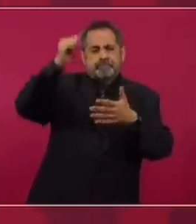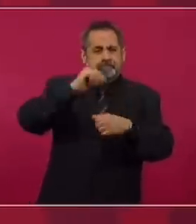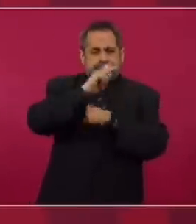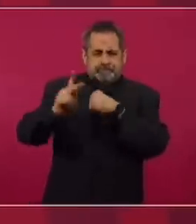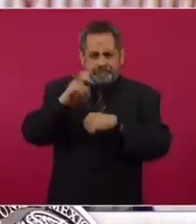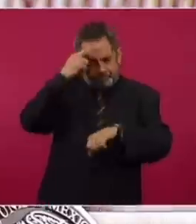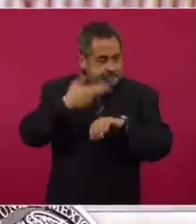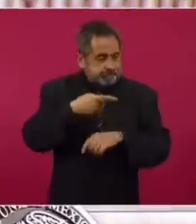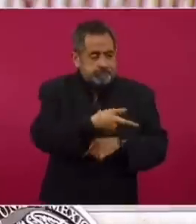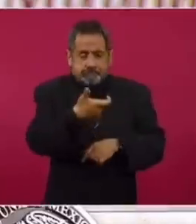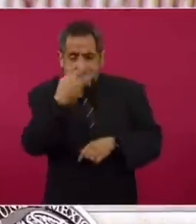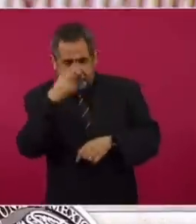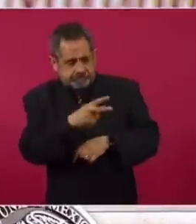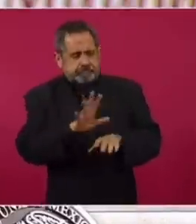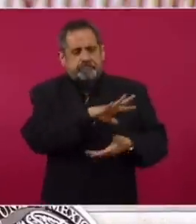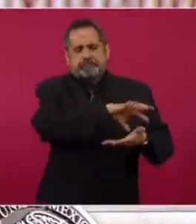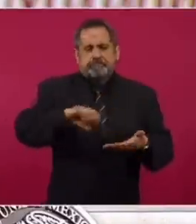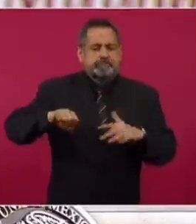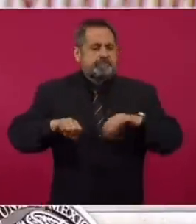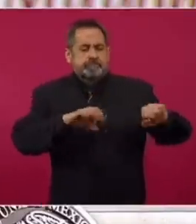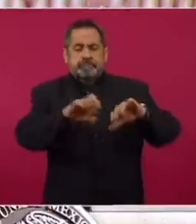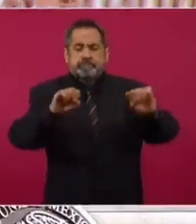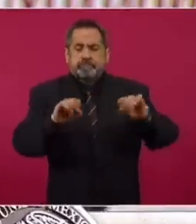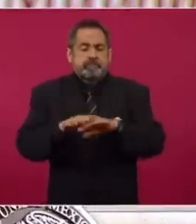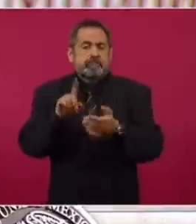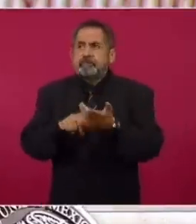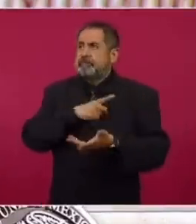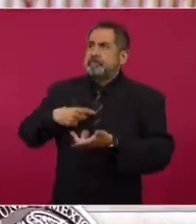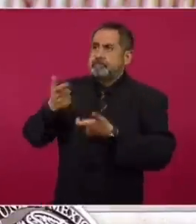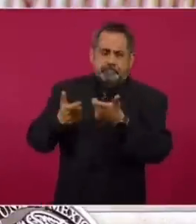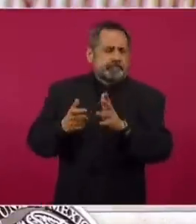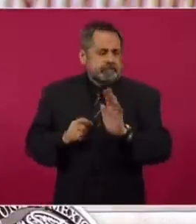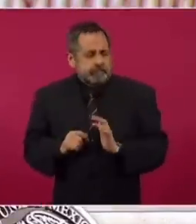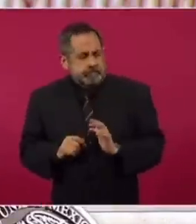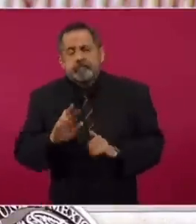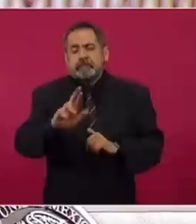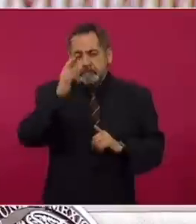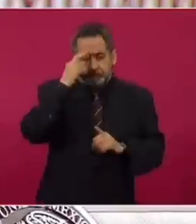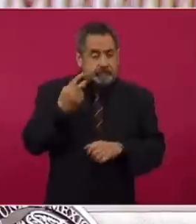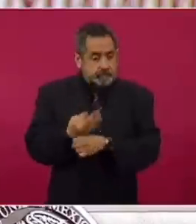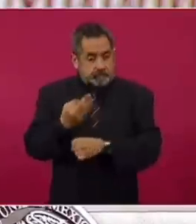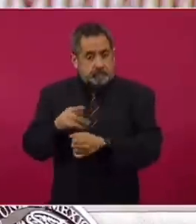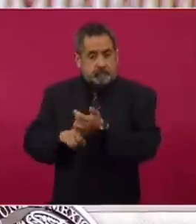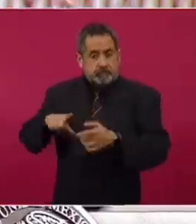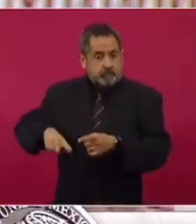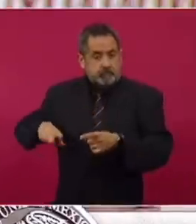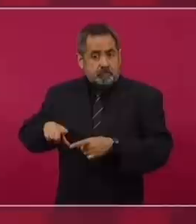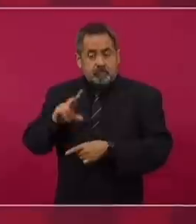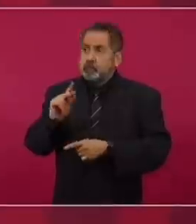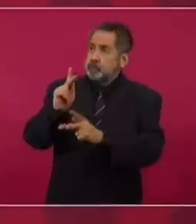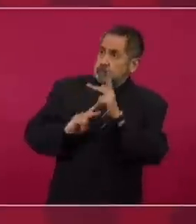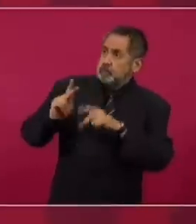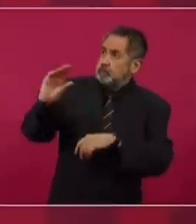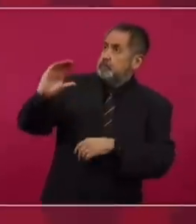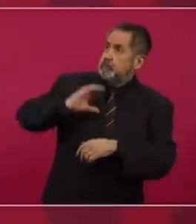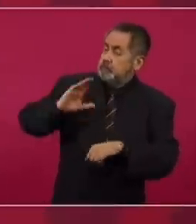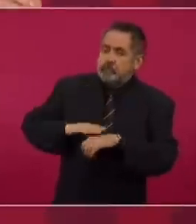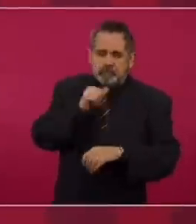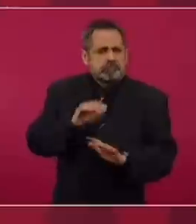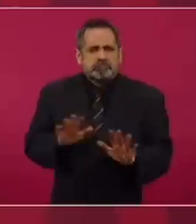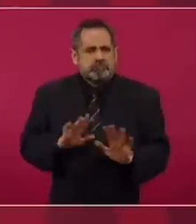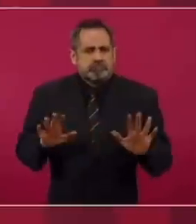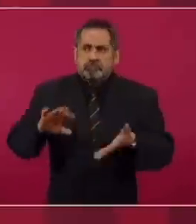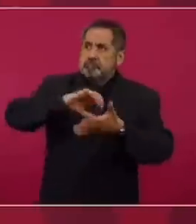relacionados con la inversión en deuda externa del país. Recordemos que este gobierno no ha incrementado la deuda